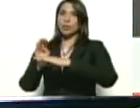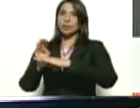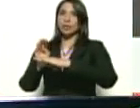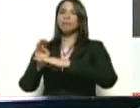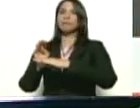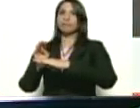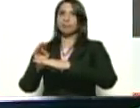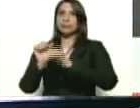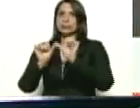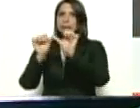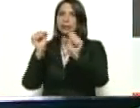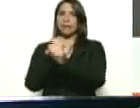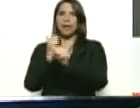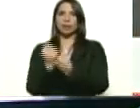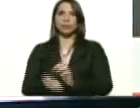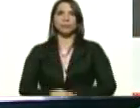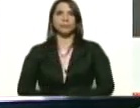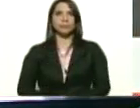Según.